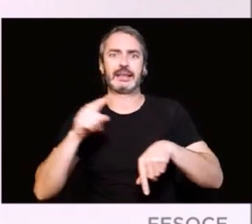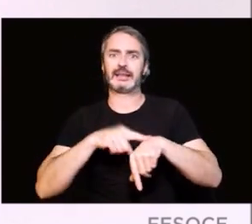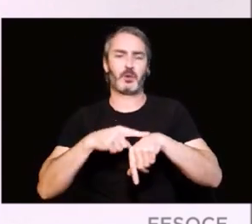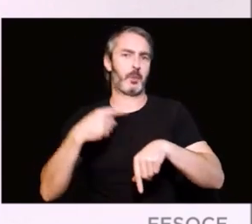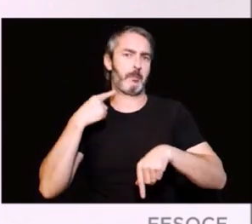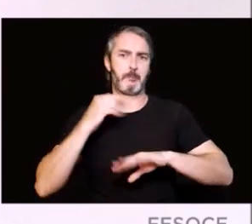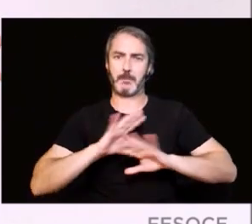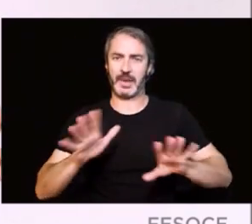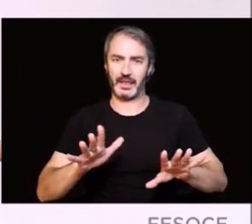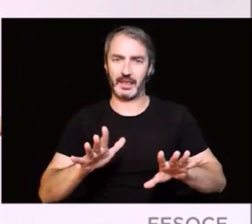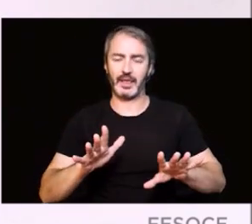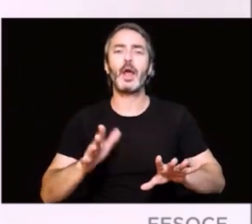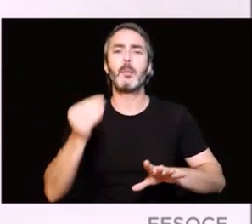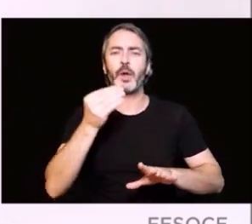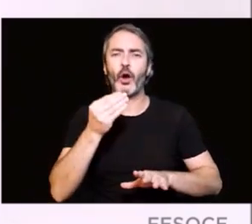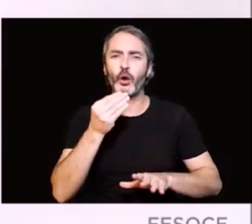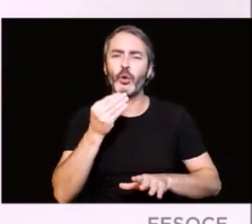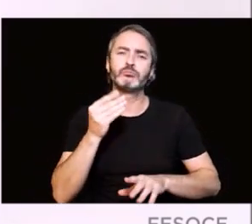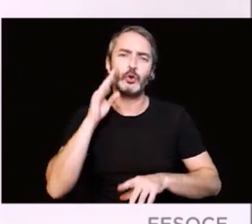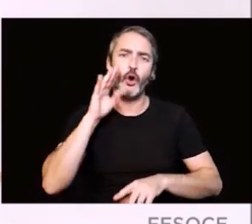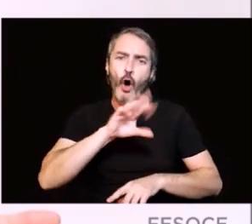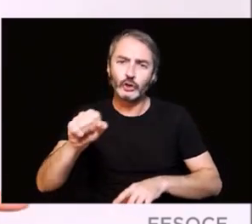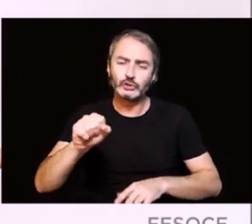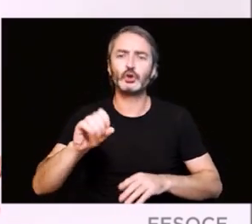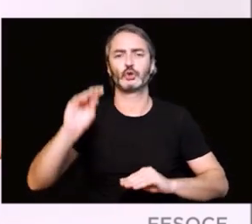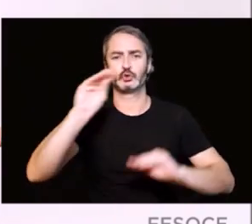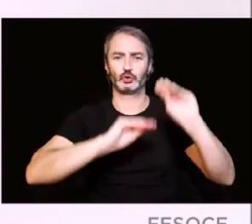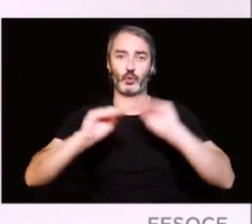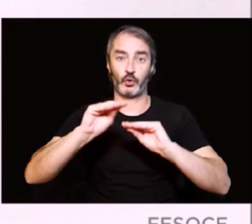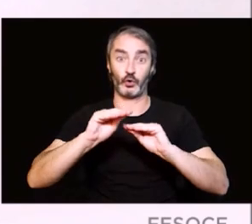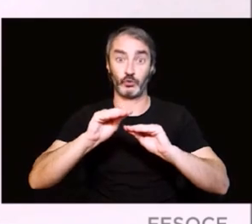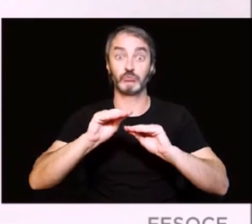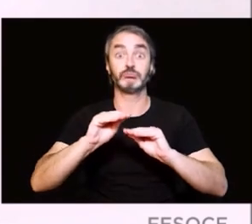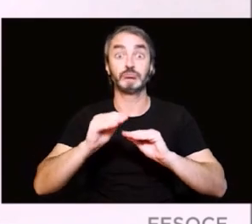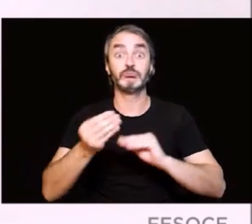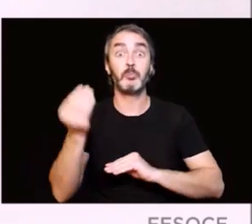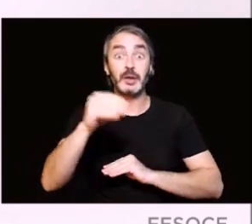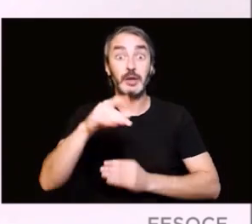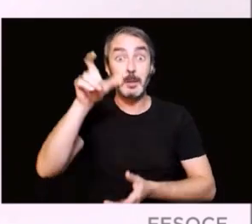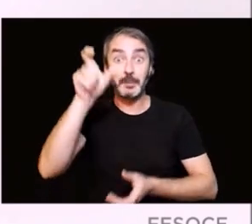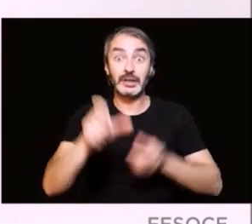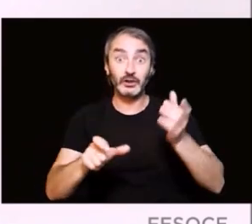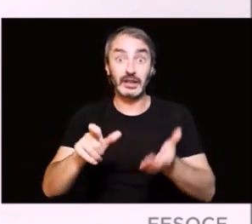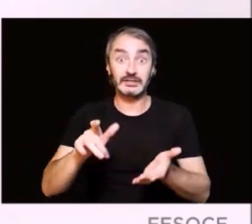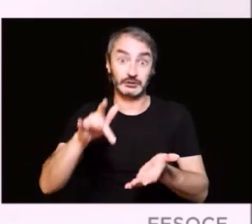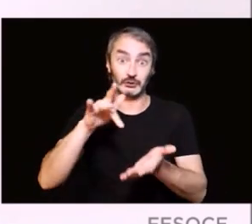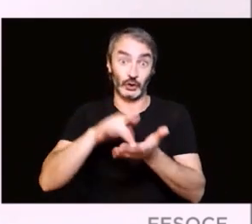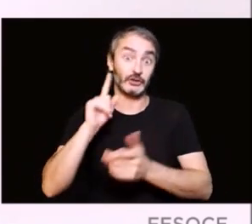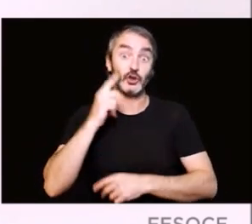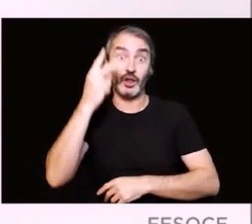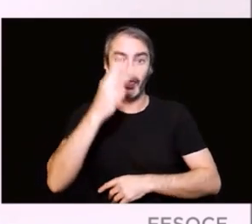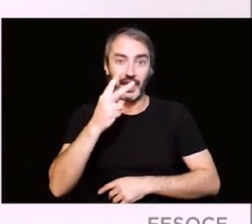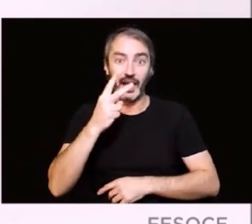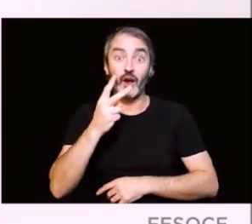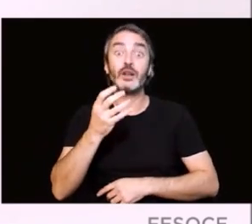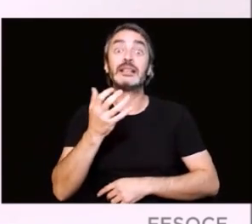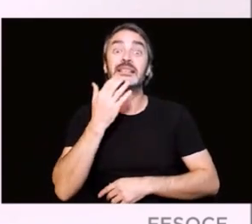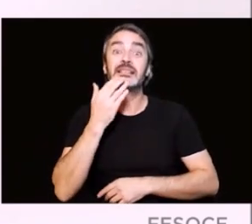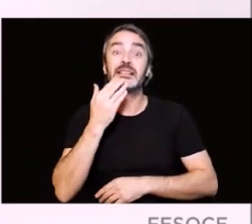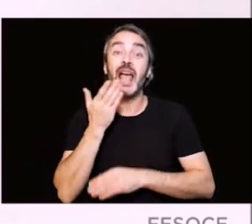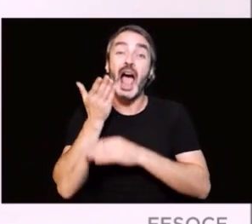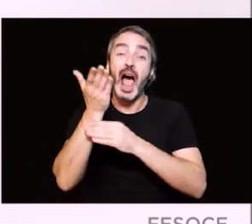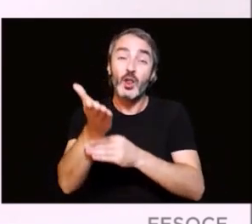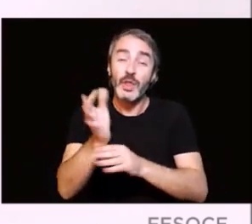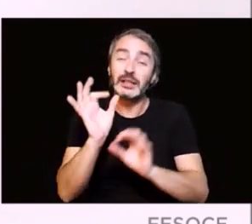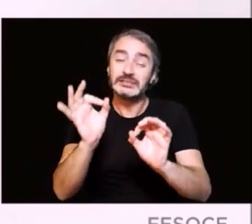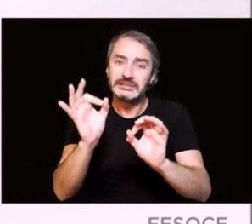oportunidades de buscar soluciones. Además, sabemos que las personas con sordoceguera que reciben atenciones específicas mejoran su calidad